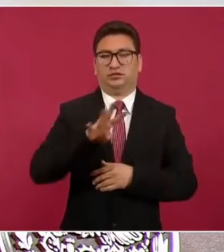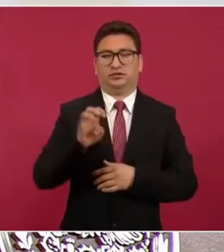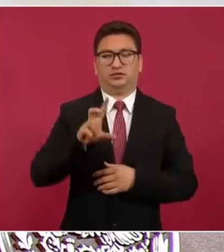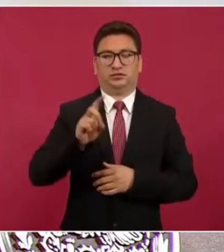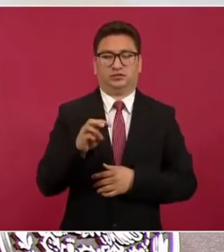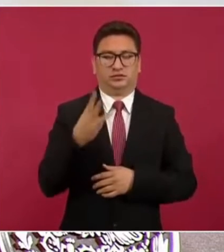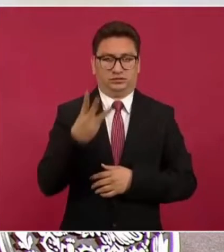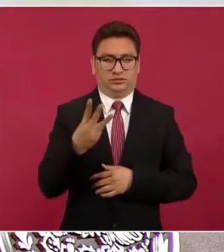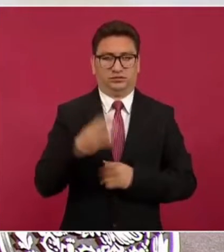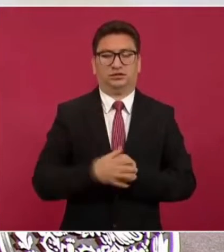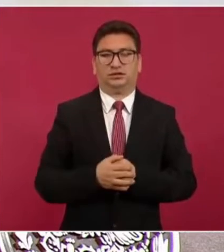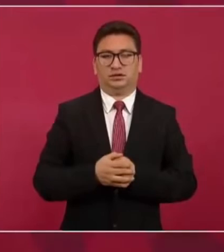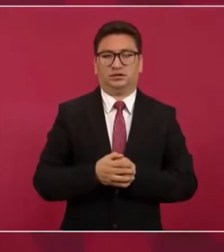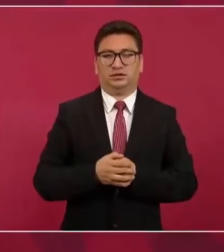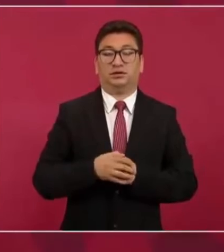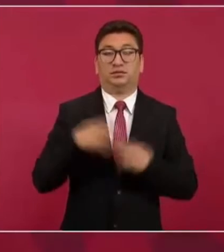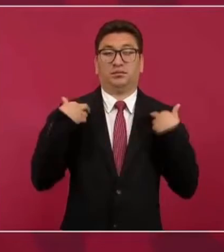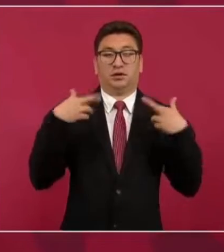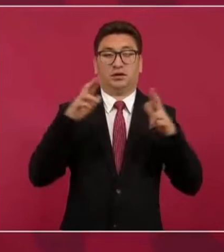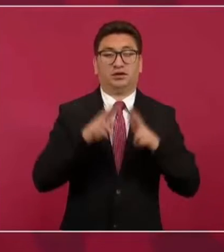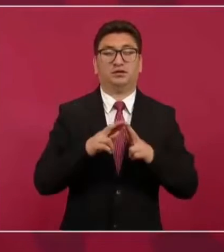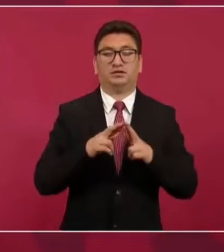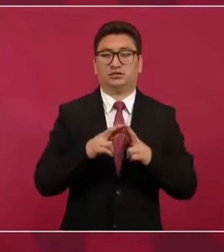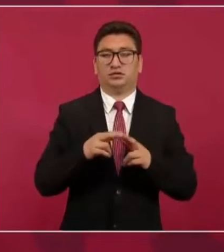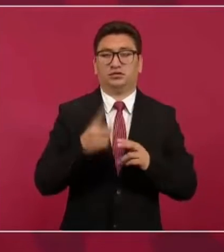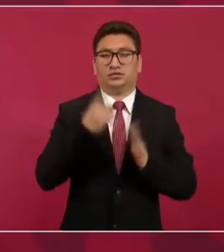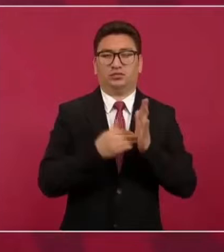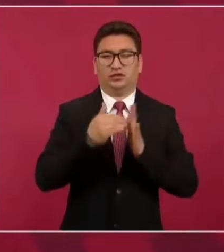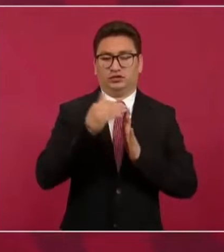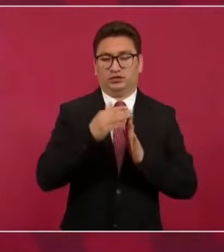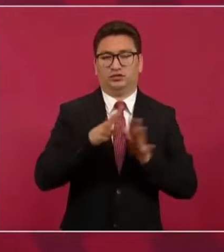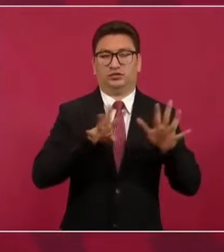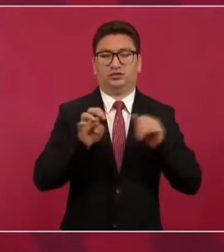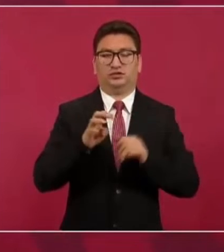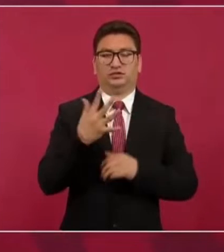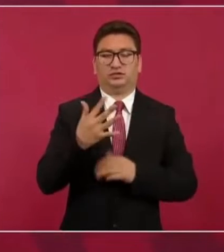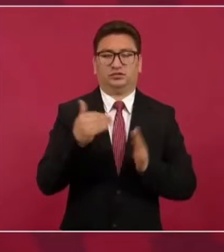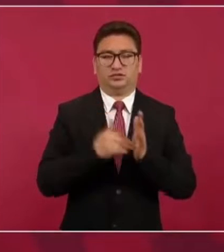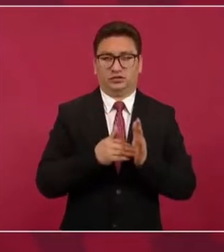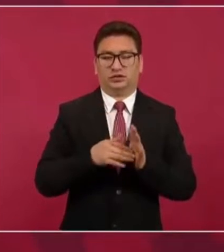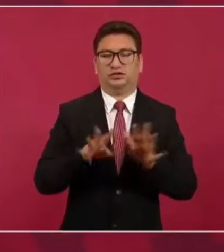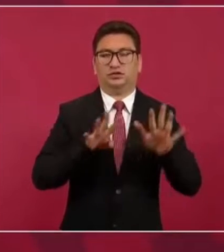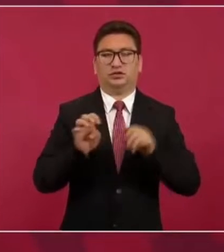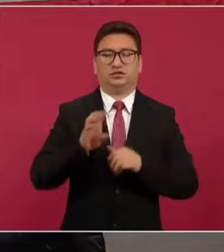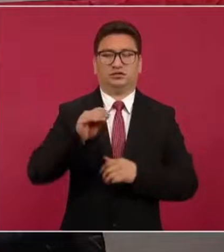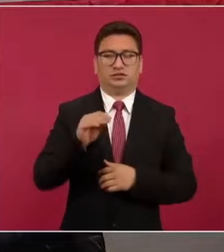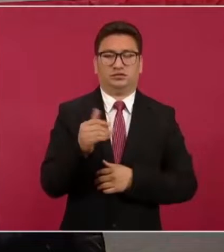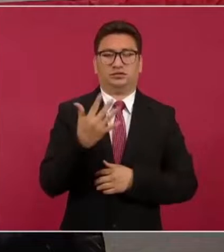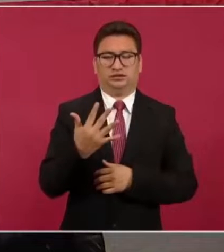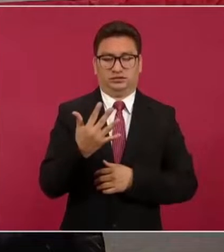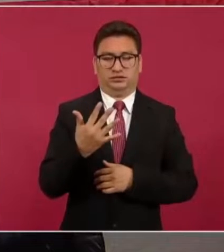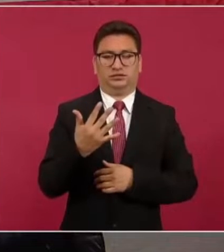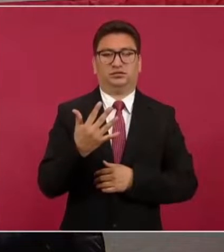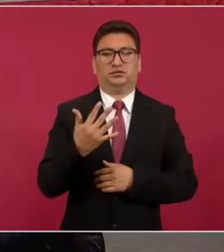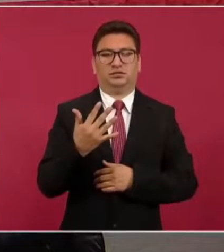y en docentes contamos con un millón 905 mil 995.